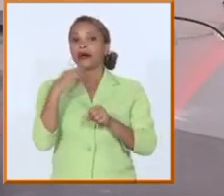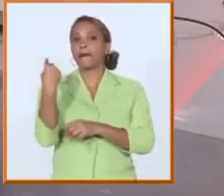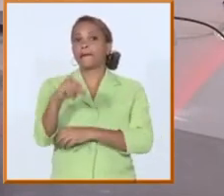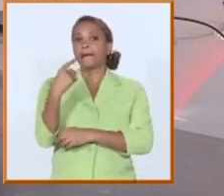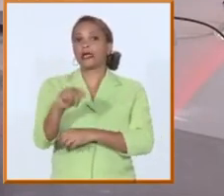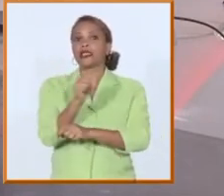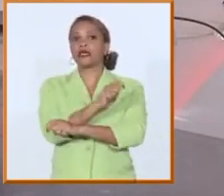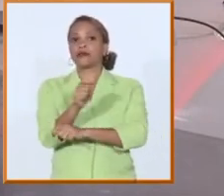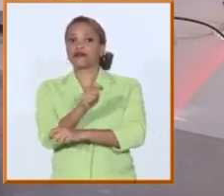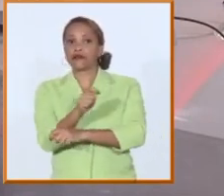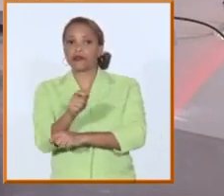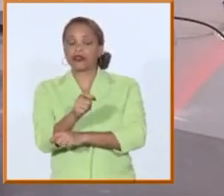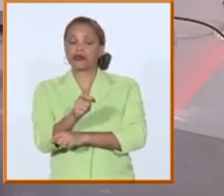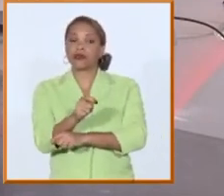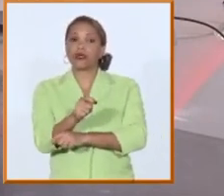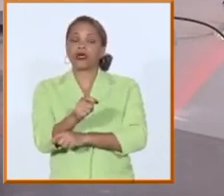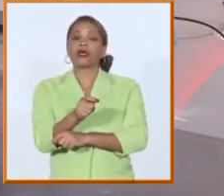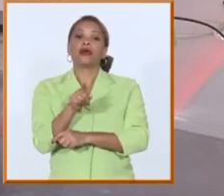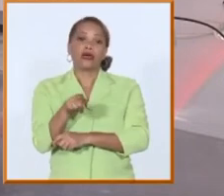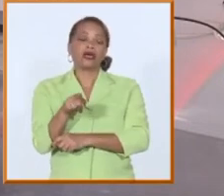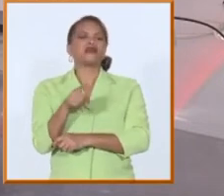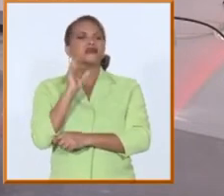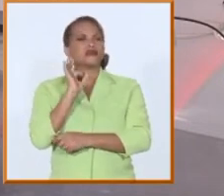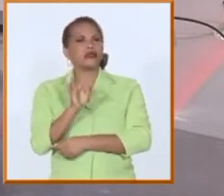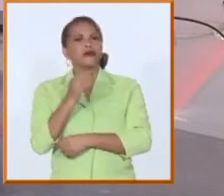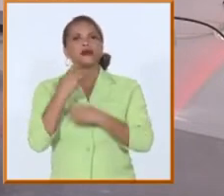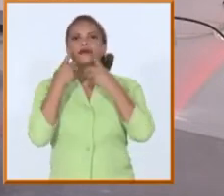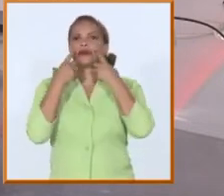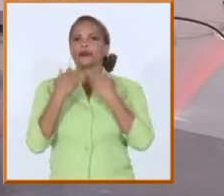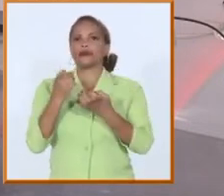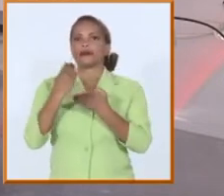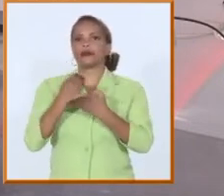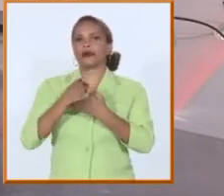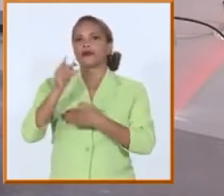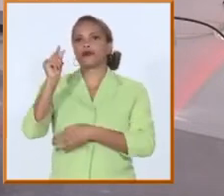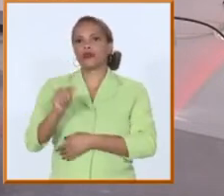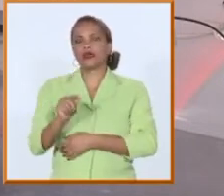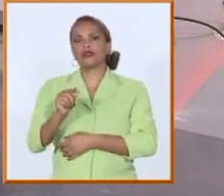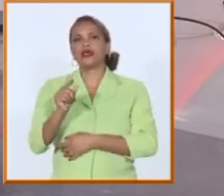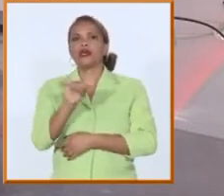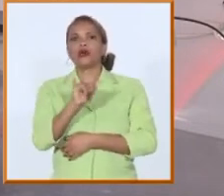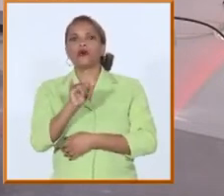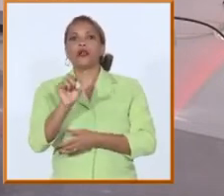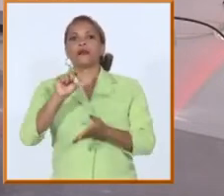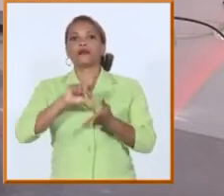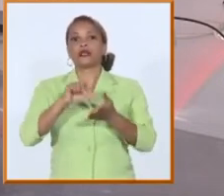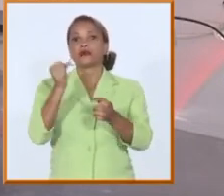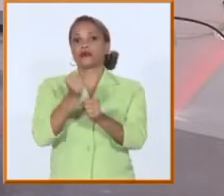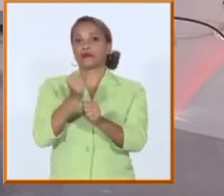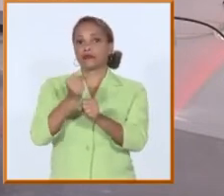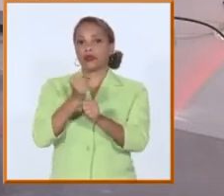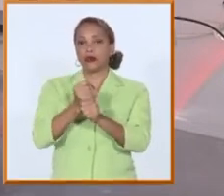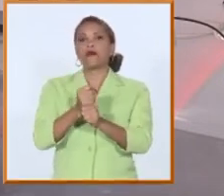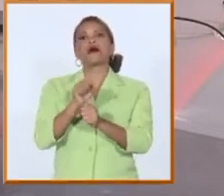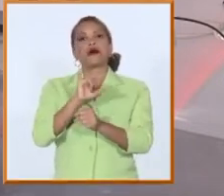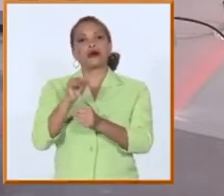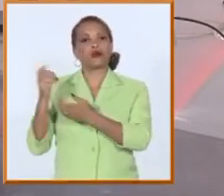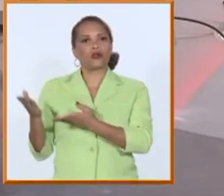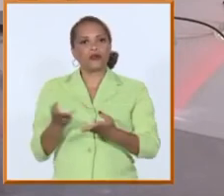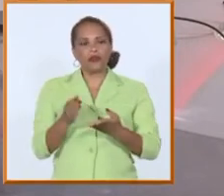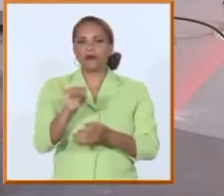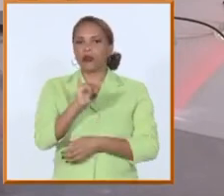docente que siempre es tan redituable para los estudiantes e incluso para los centros de trabajo que lo reciben